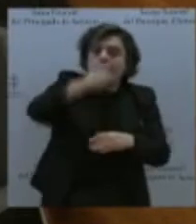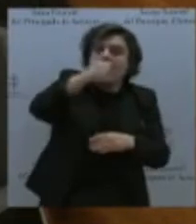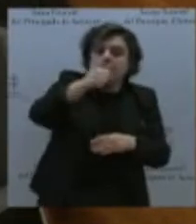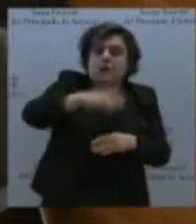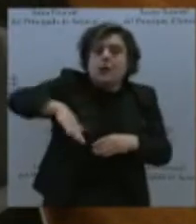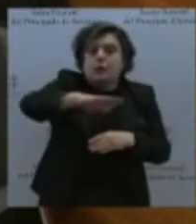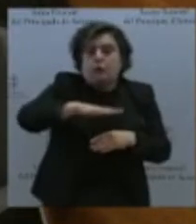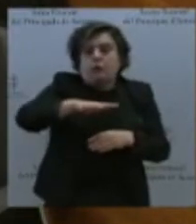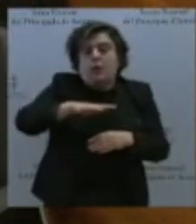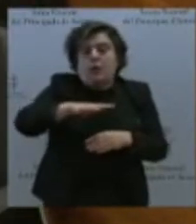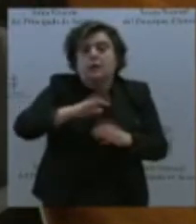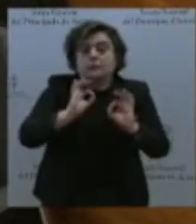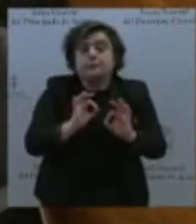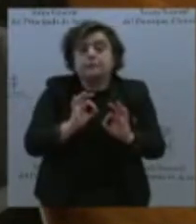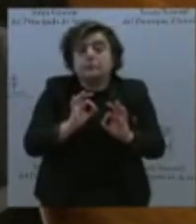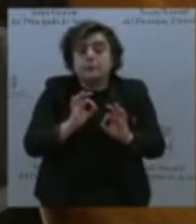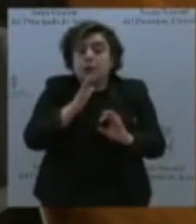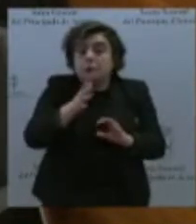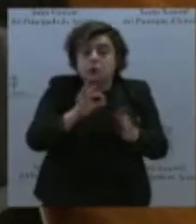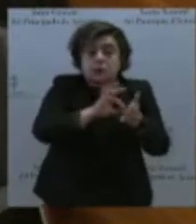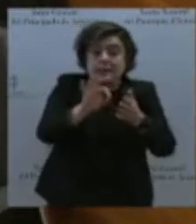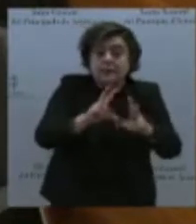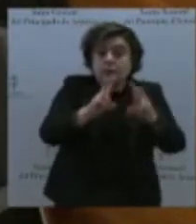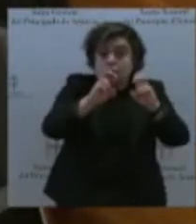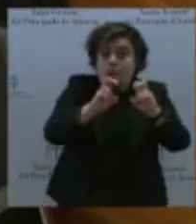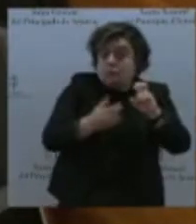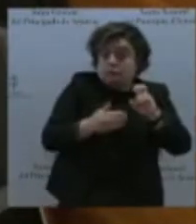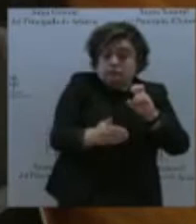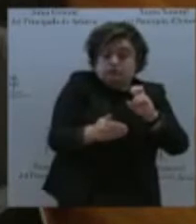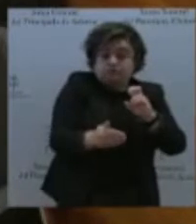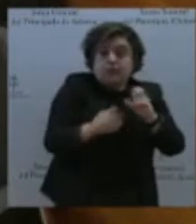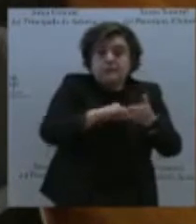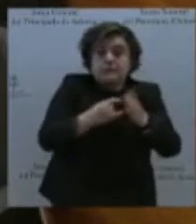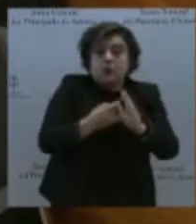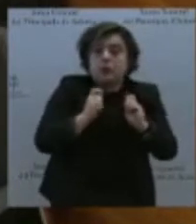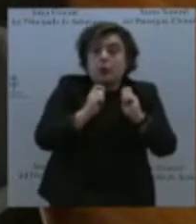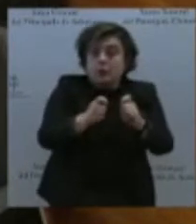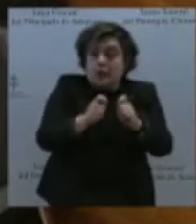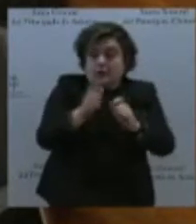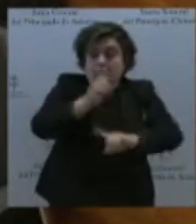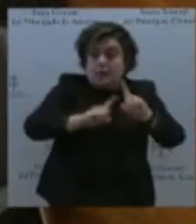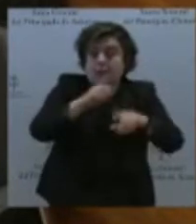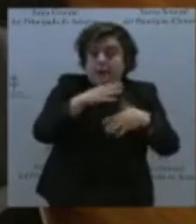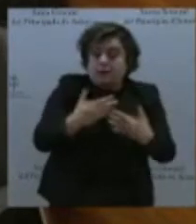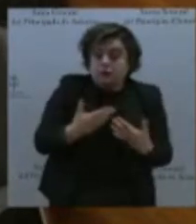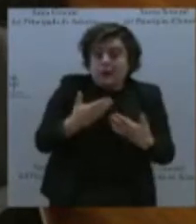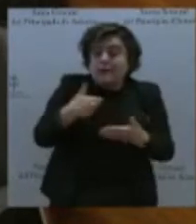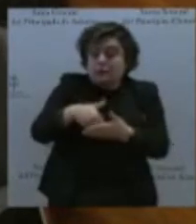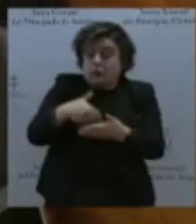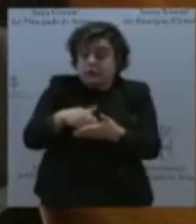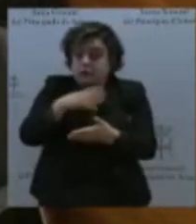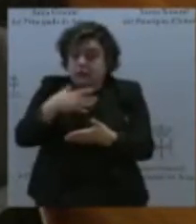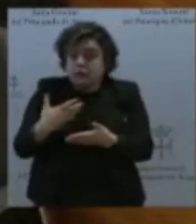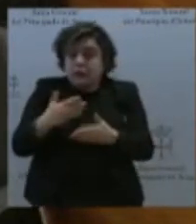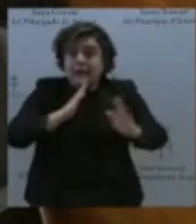nuevo servicio vendría a solucionar en breve periodo de tiempo esta deficiencia y esta solicitud que nos están haciendo en las etapas educativas no obligatorias de la